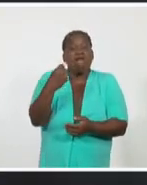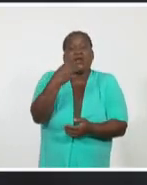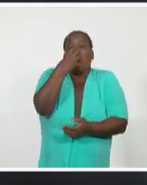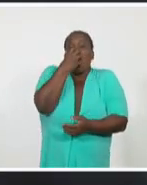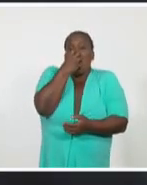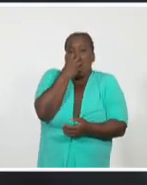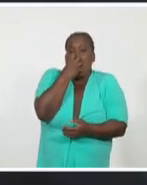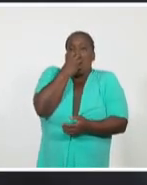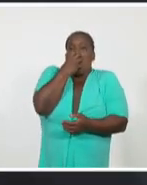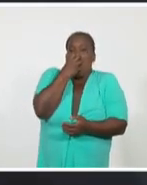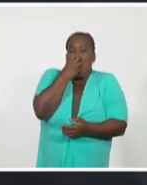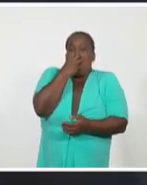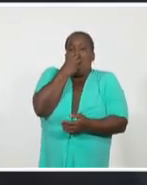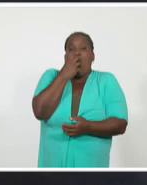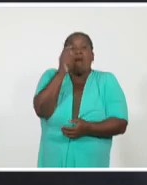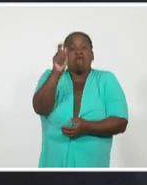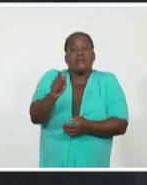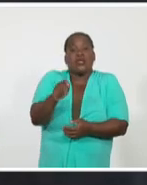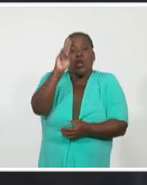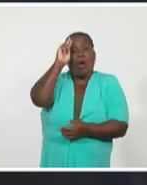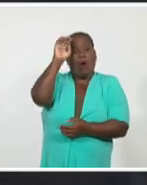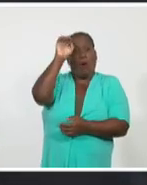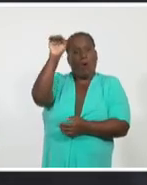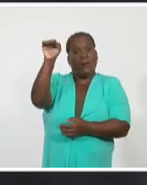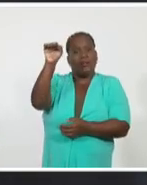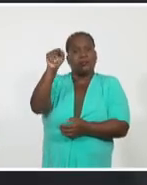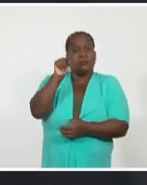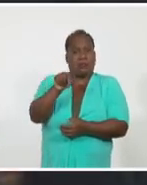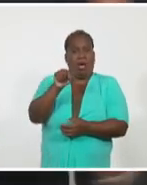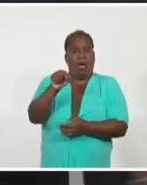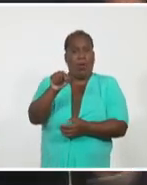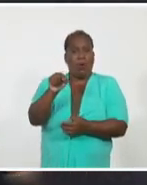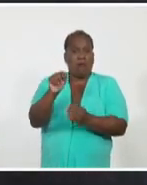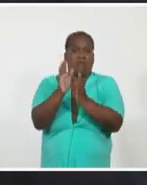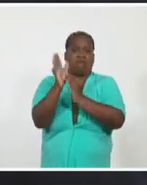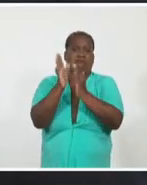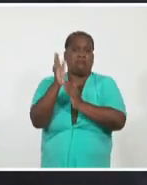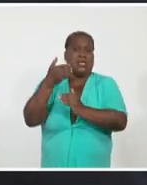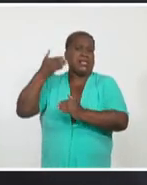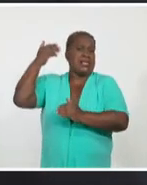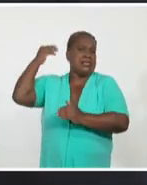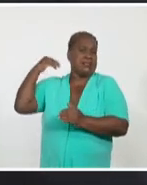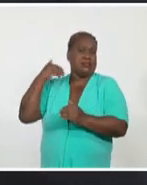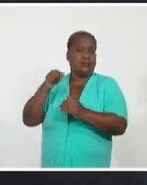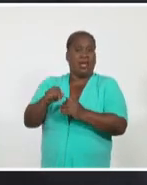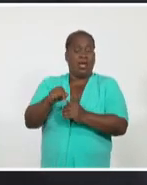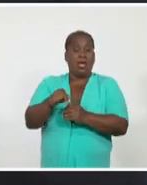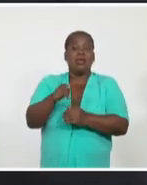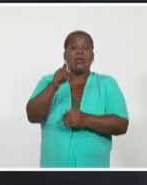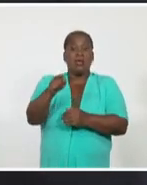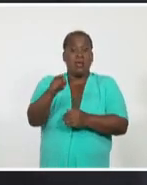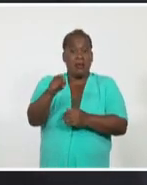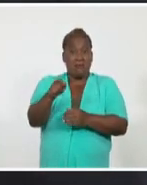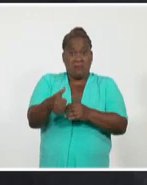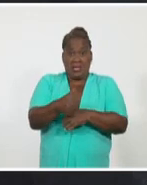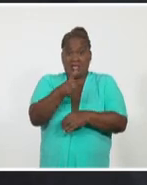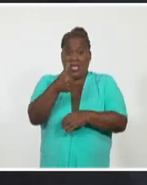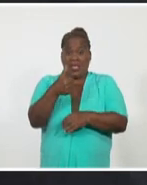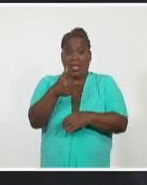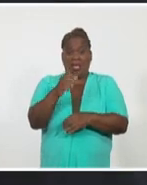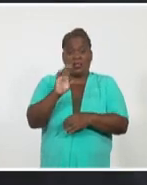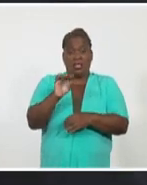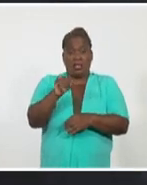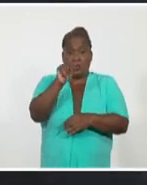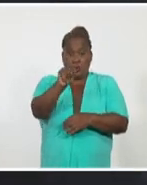en los primeros meses del año 2021. Entre las imputaciones al mandatario aparece la reiterada